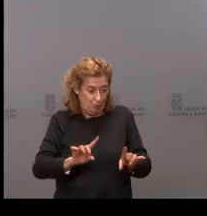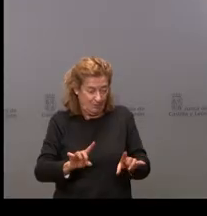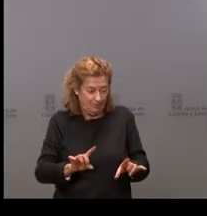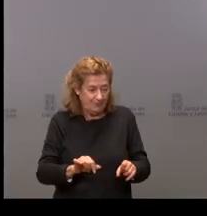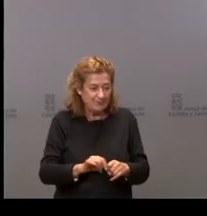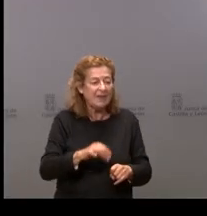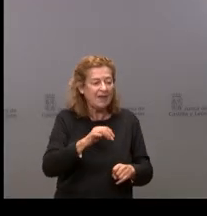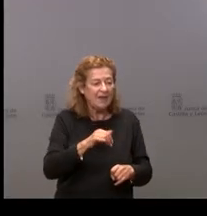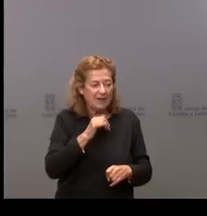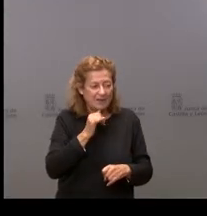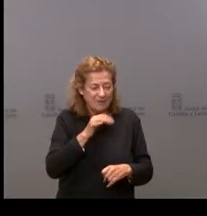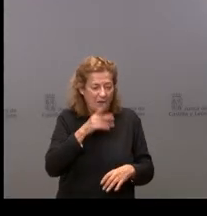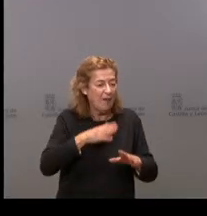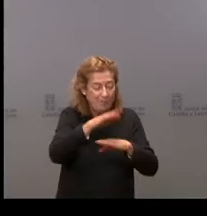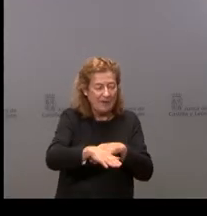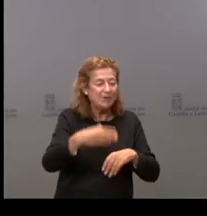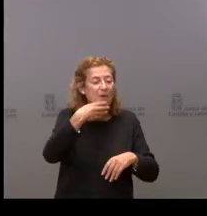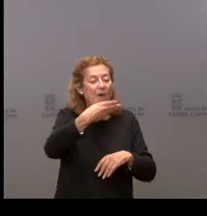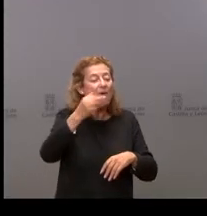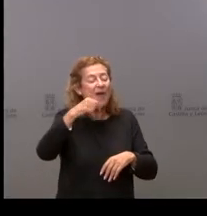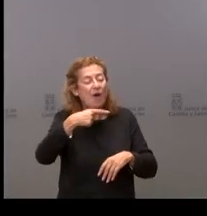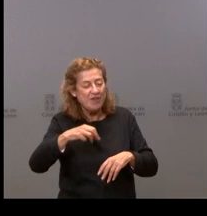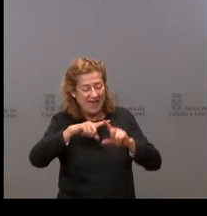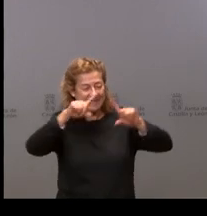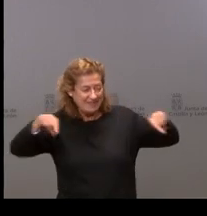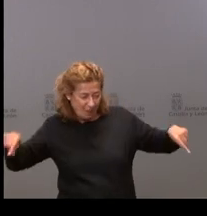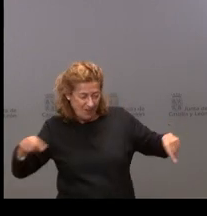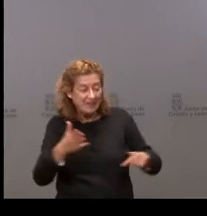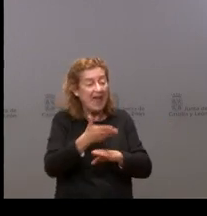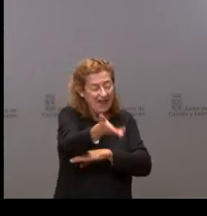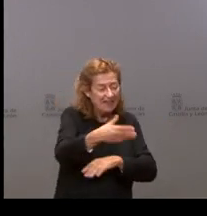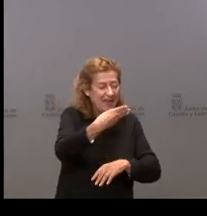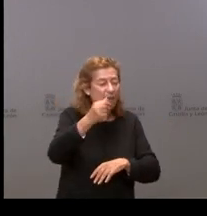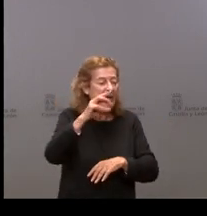Damos paso ahora a Begoña Rincón de Segovia-Eudaz. Adelante, Begoña.